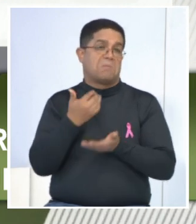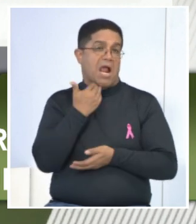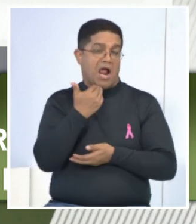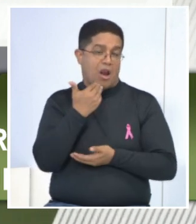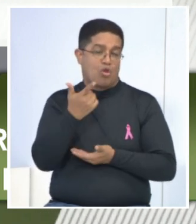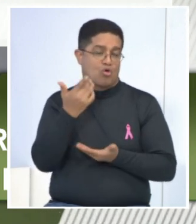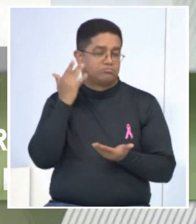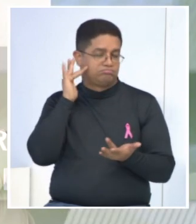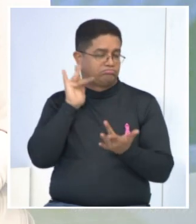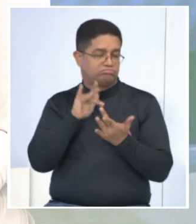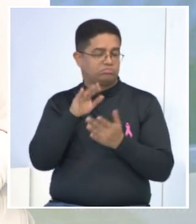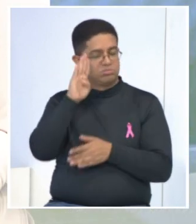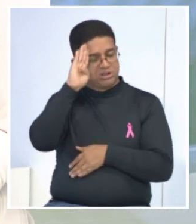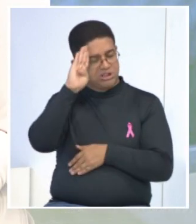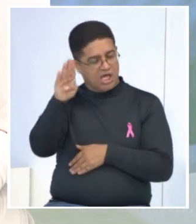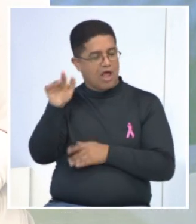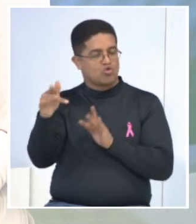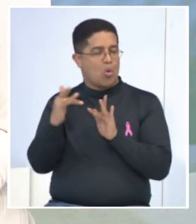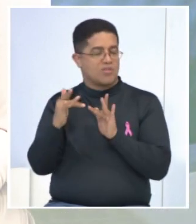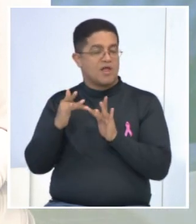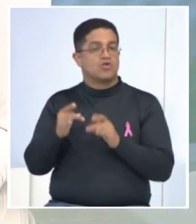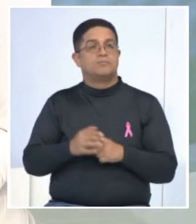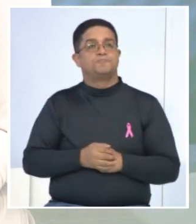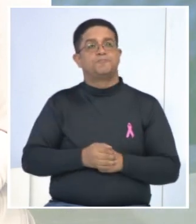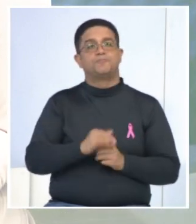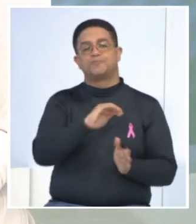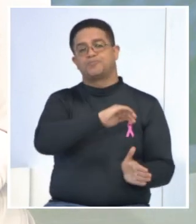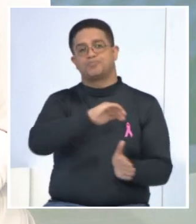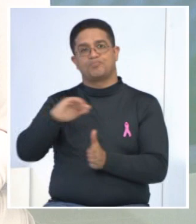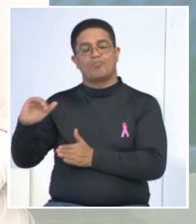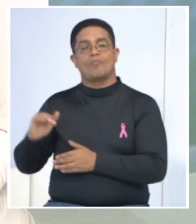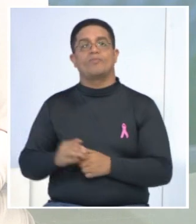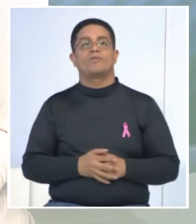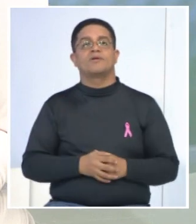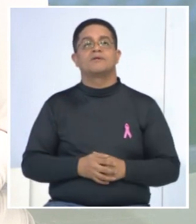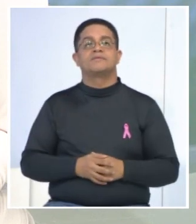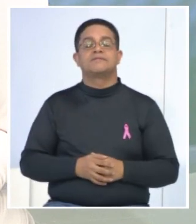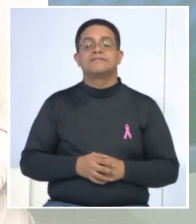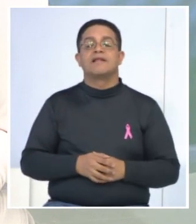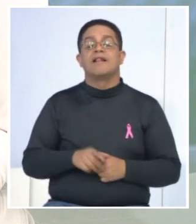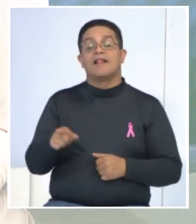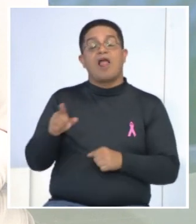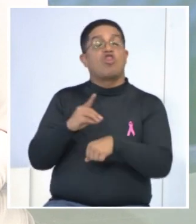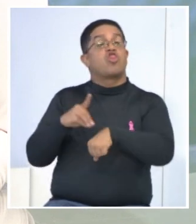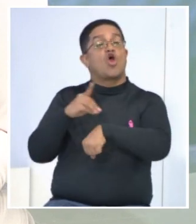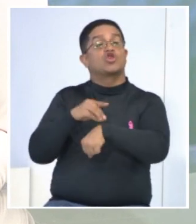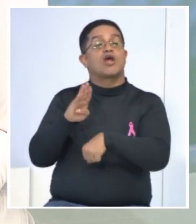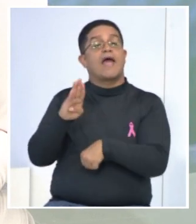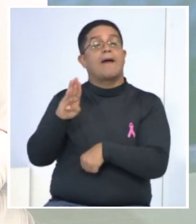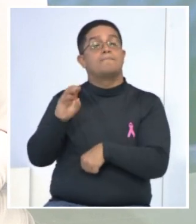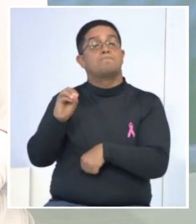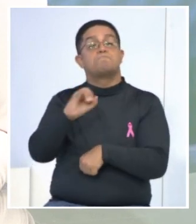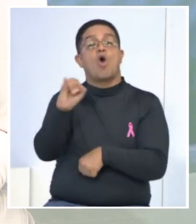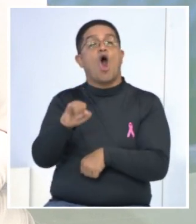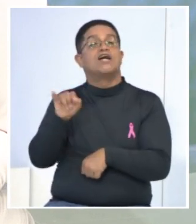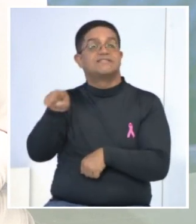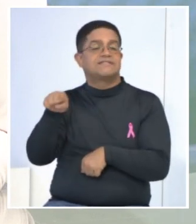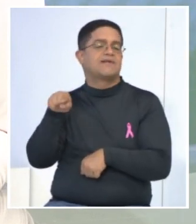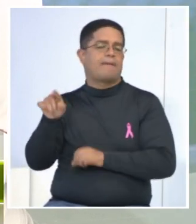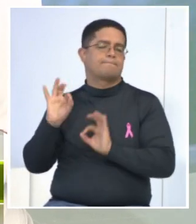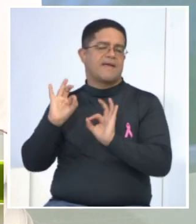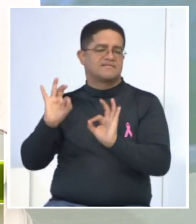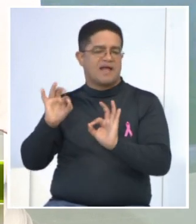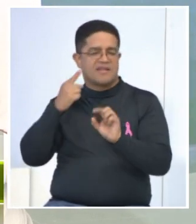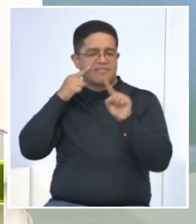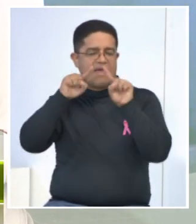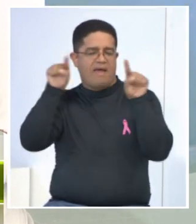hacer directamente contactándolos. Vamos a avanzar. Nela Bossi nos sigue acompañando. Nela Bossi es especialista en imágenes